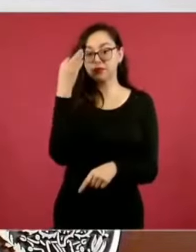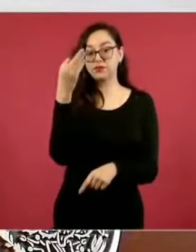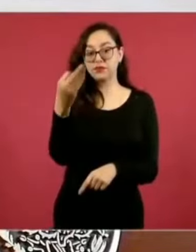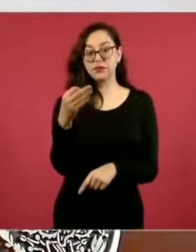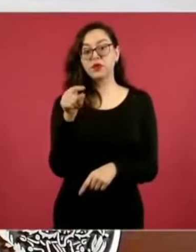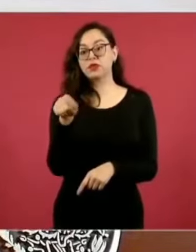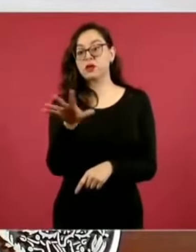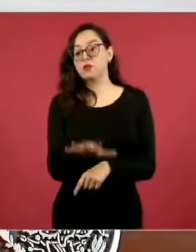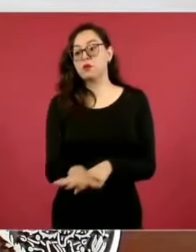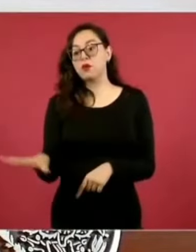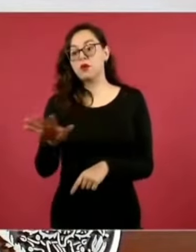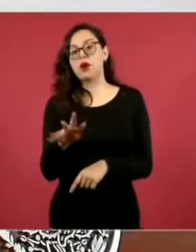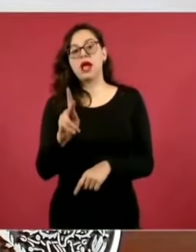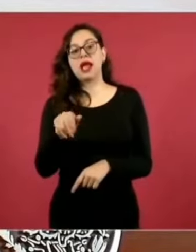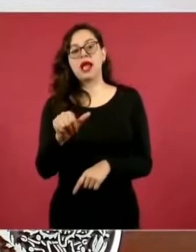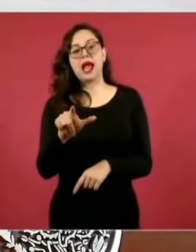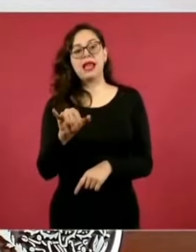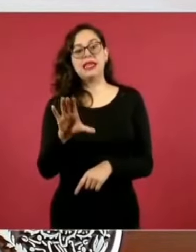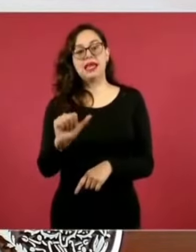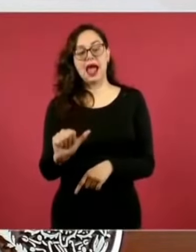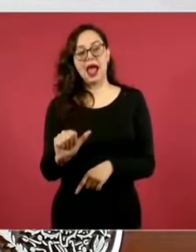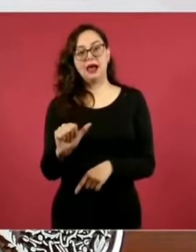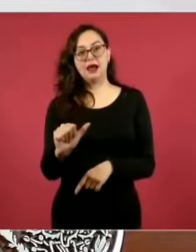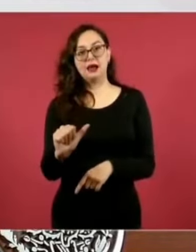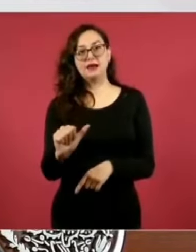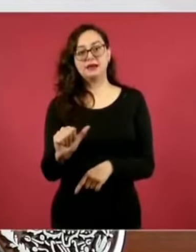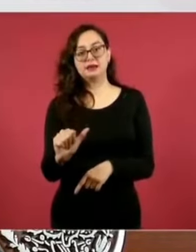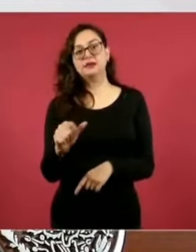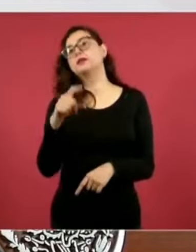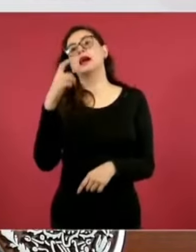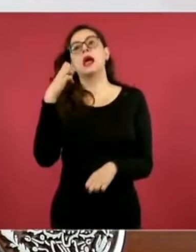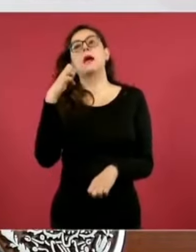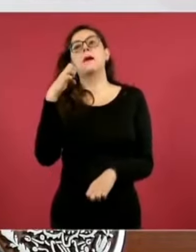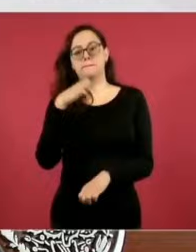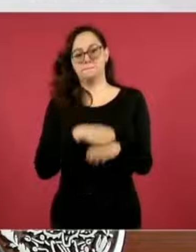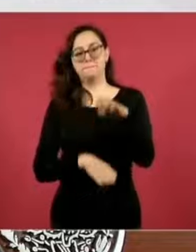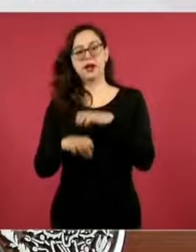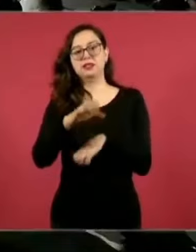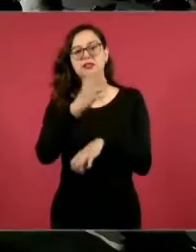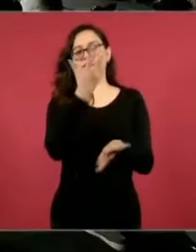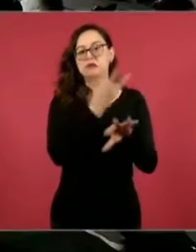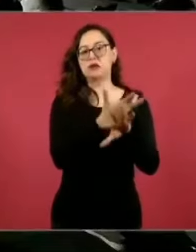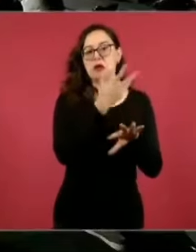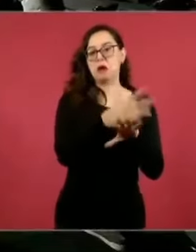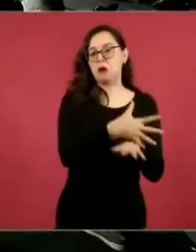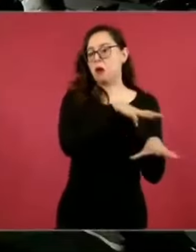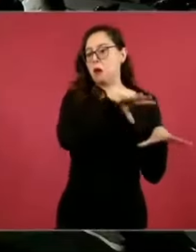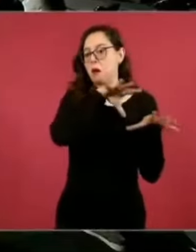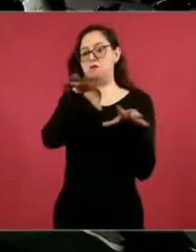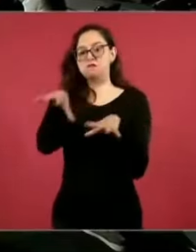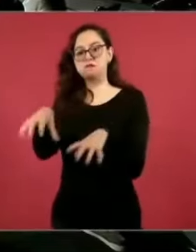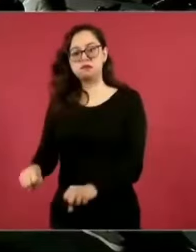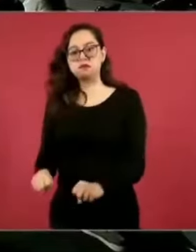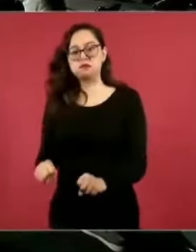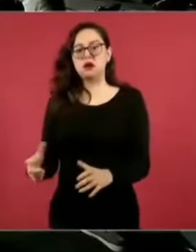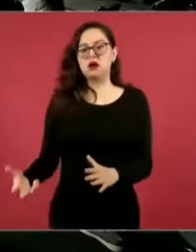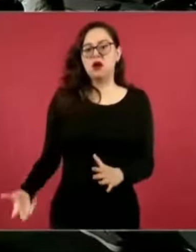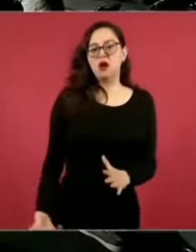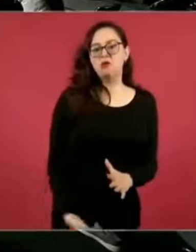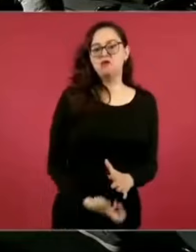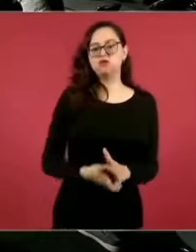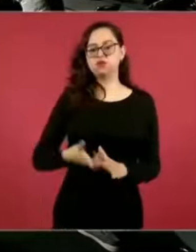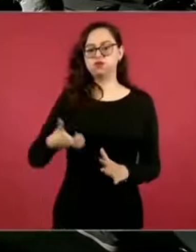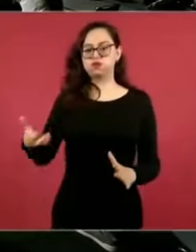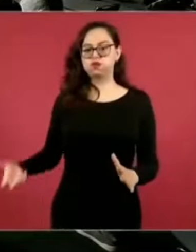fideicomiso, que si que